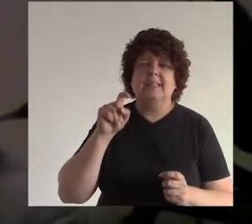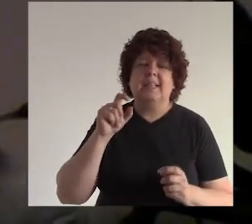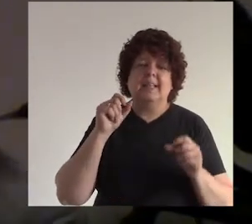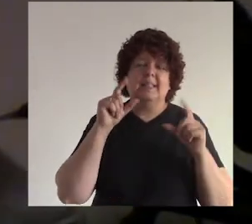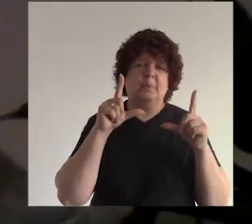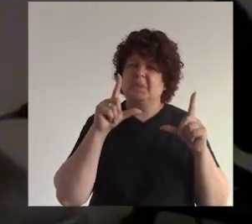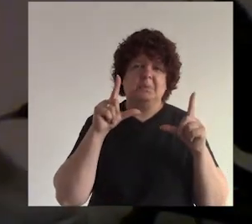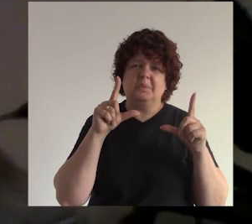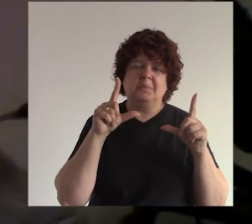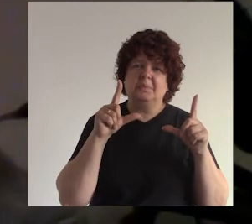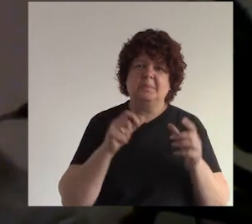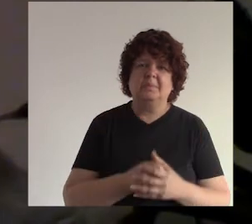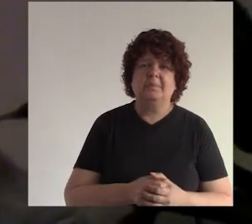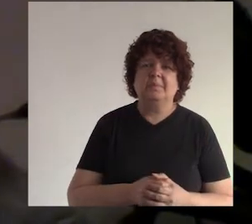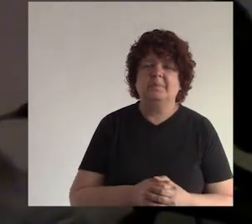no es la sorpresa de la pobre